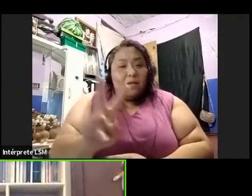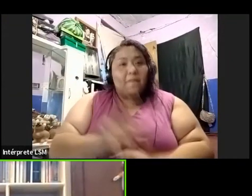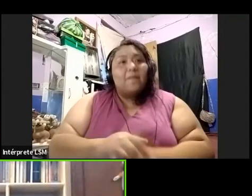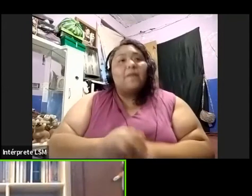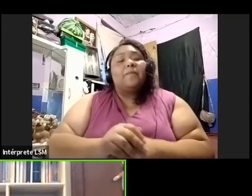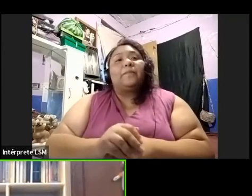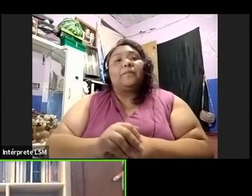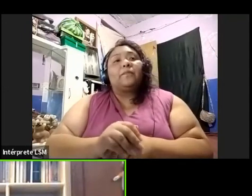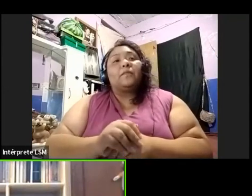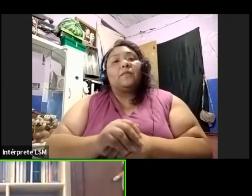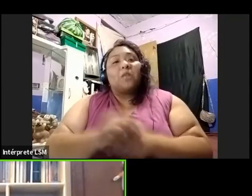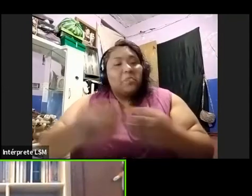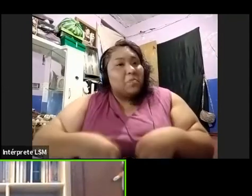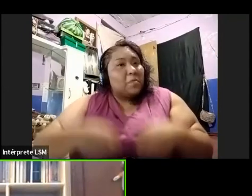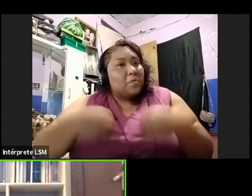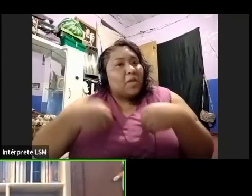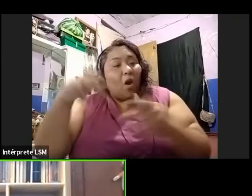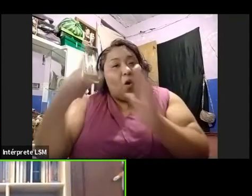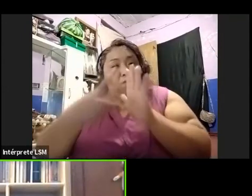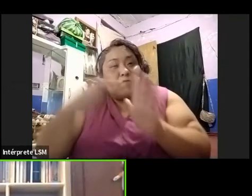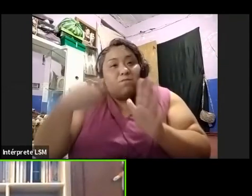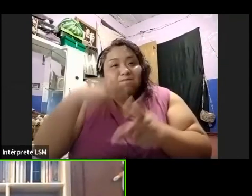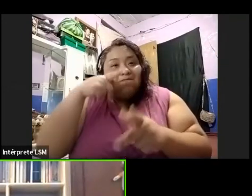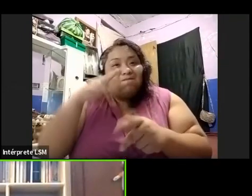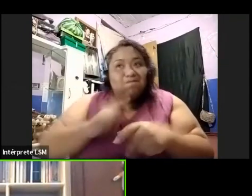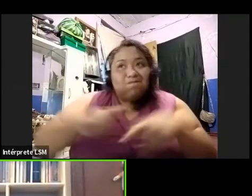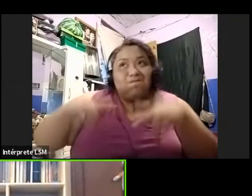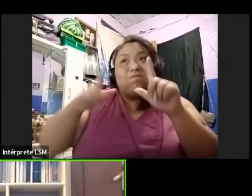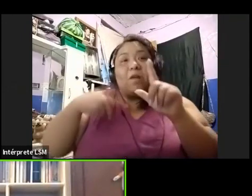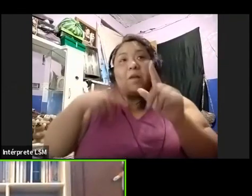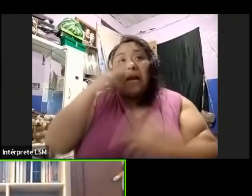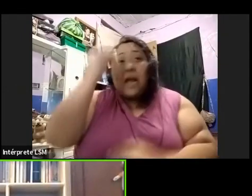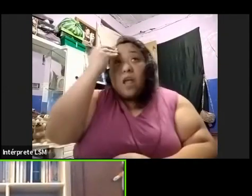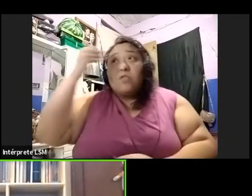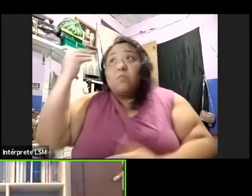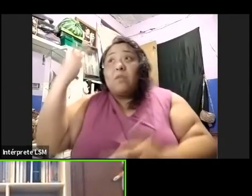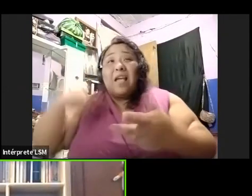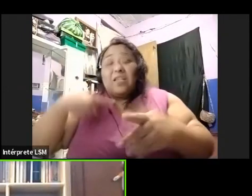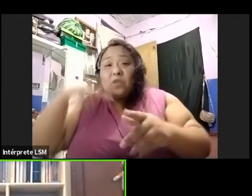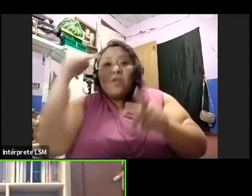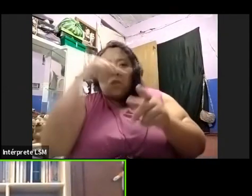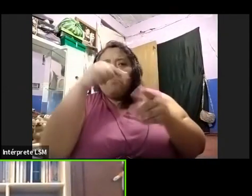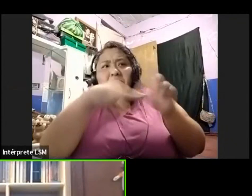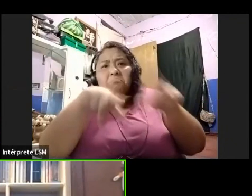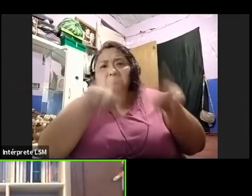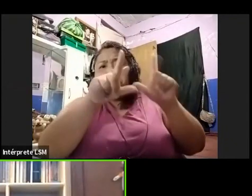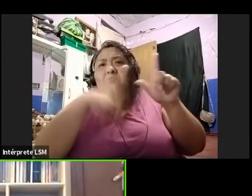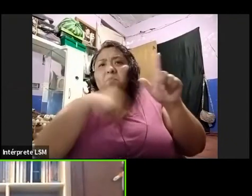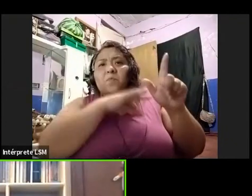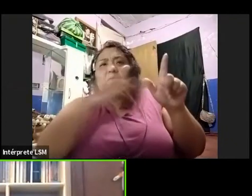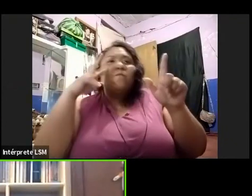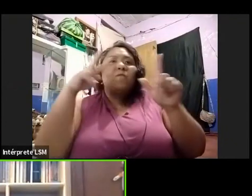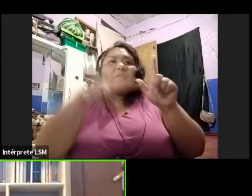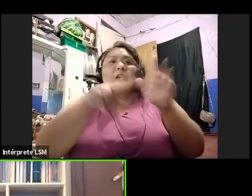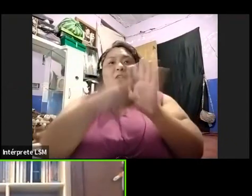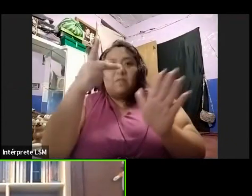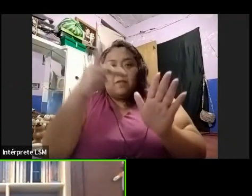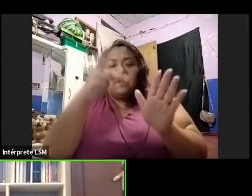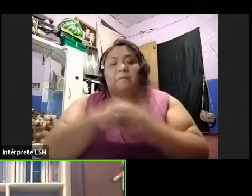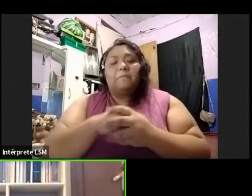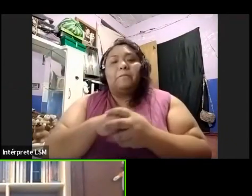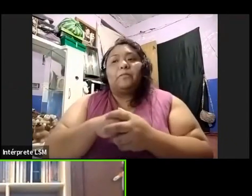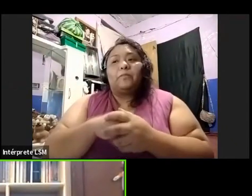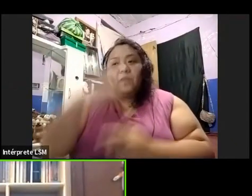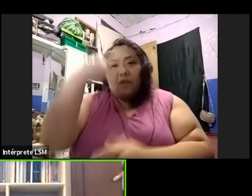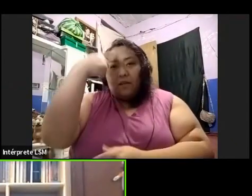revivir o consultar algún dato, alguna información, ahí van a estar disponibles. Entonces, para cuando